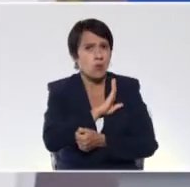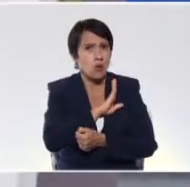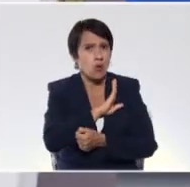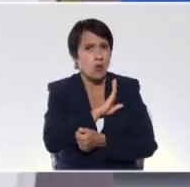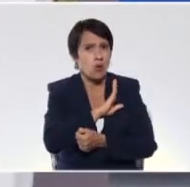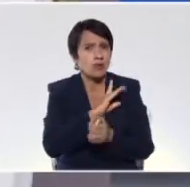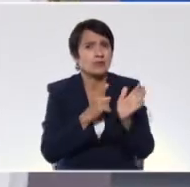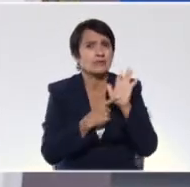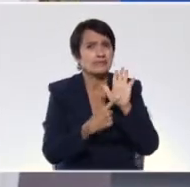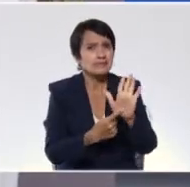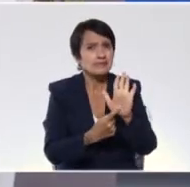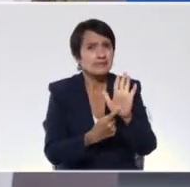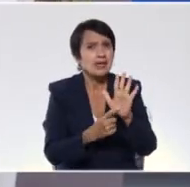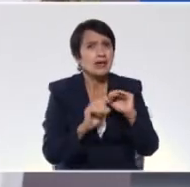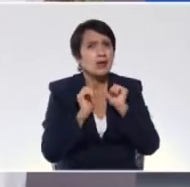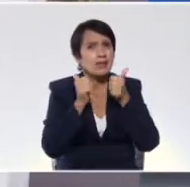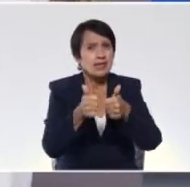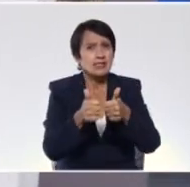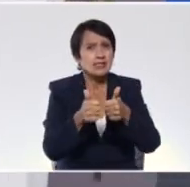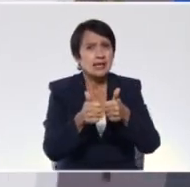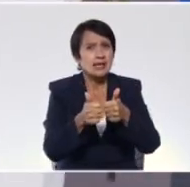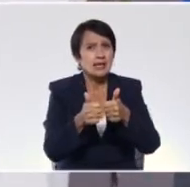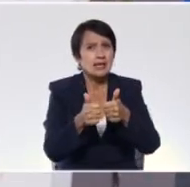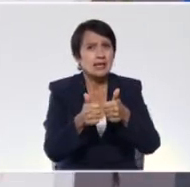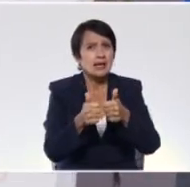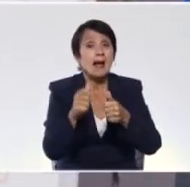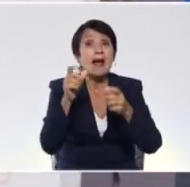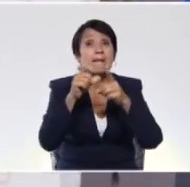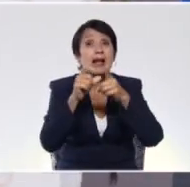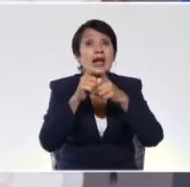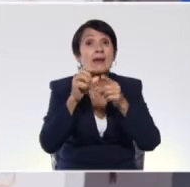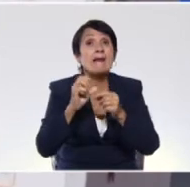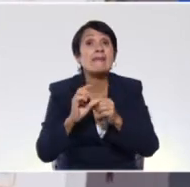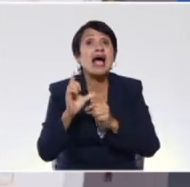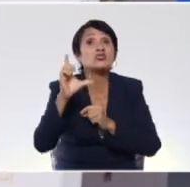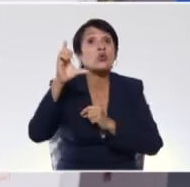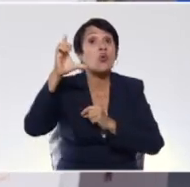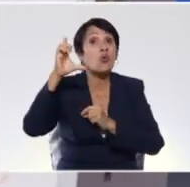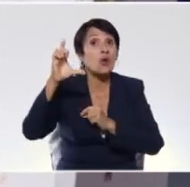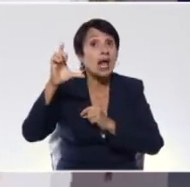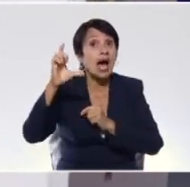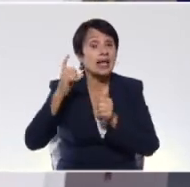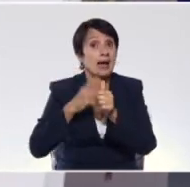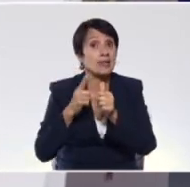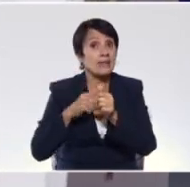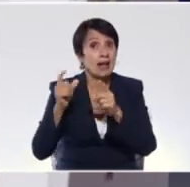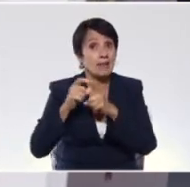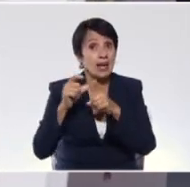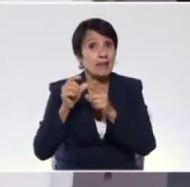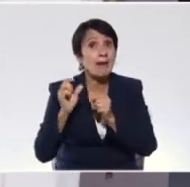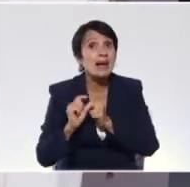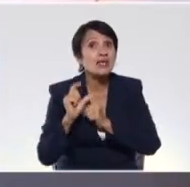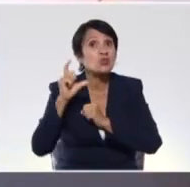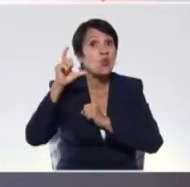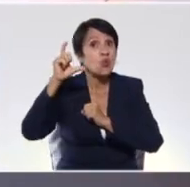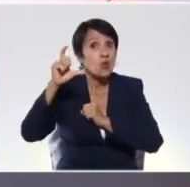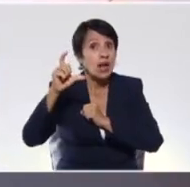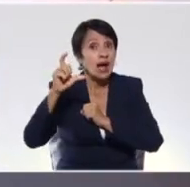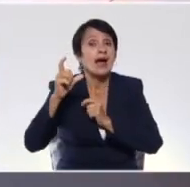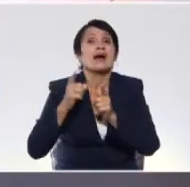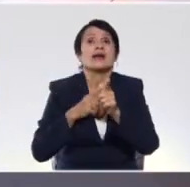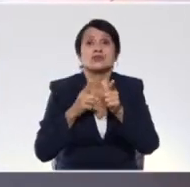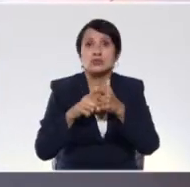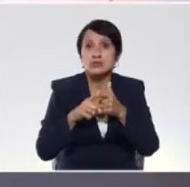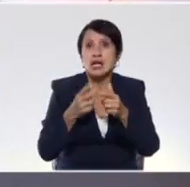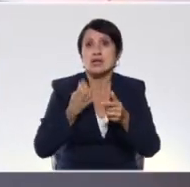generalmente empiezan por mayúscula. Eso es muy importante. primera letra es mayúscula, ok. Por eso es